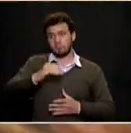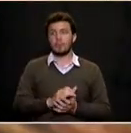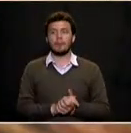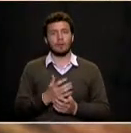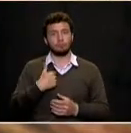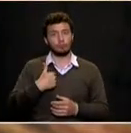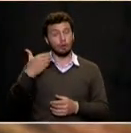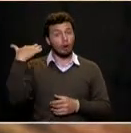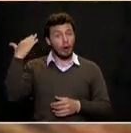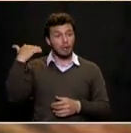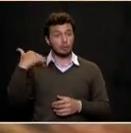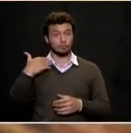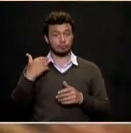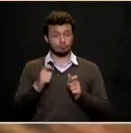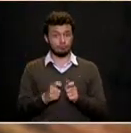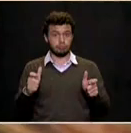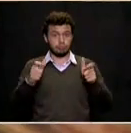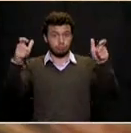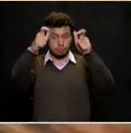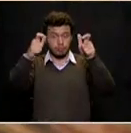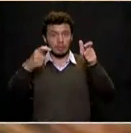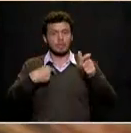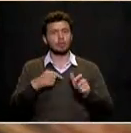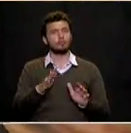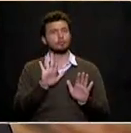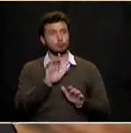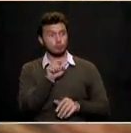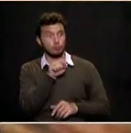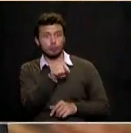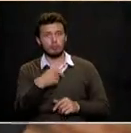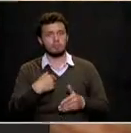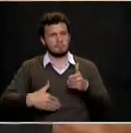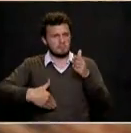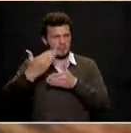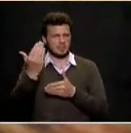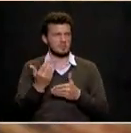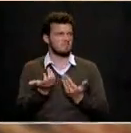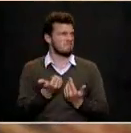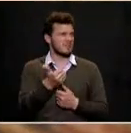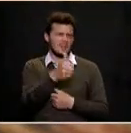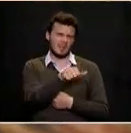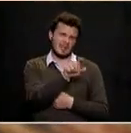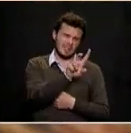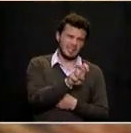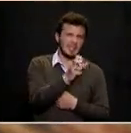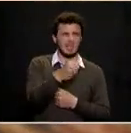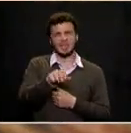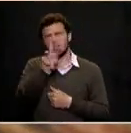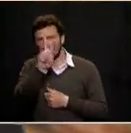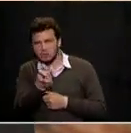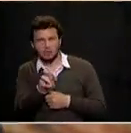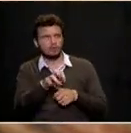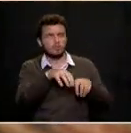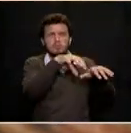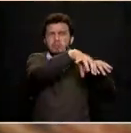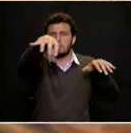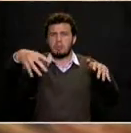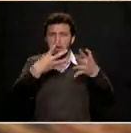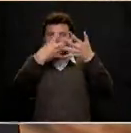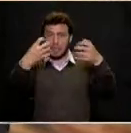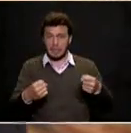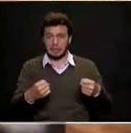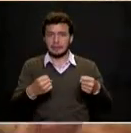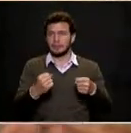vicepresidente de la Comisión de Derechos Humanos del Congreso y recorrí más de 17 o 18 centros carcelarios de Colombia. Presenté con la